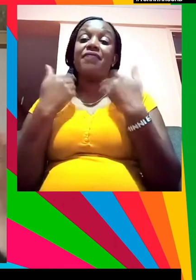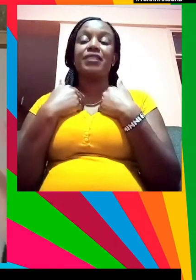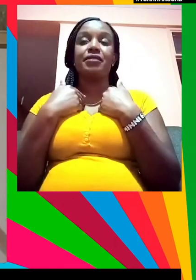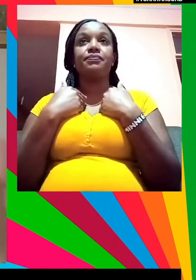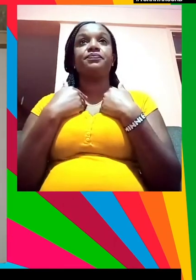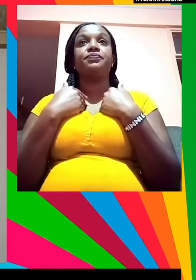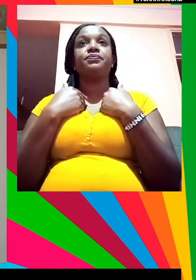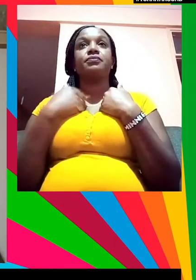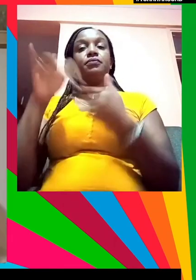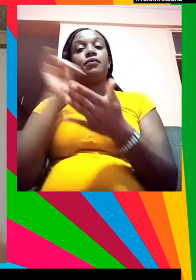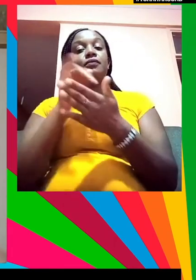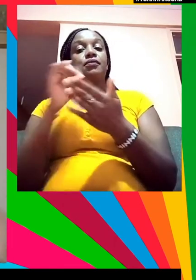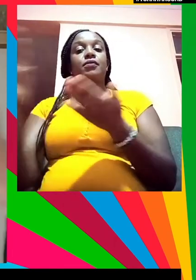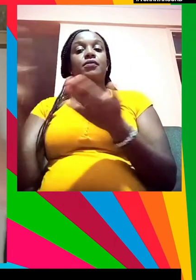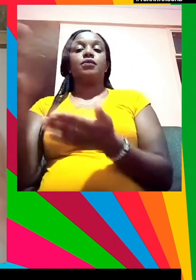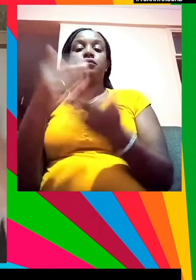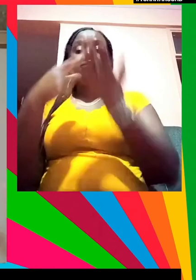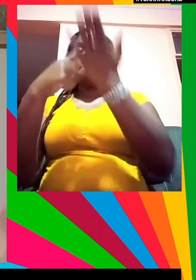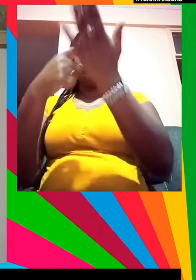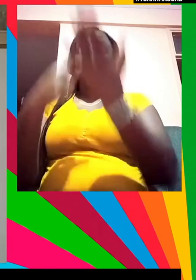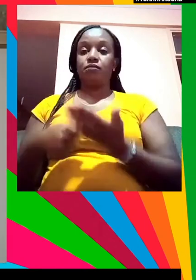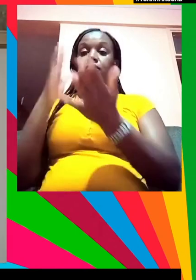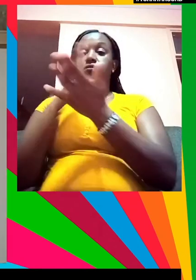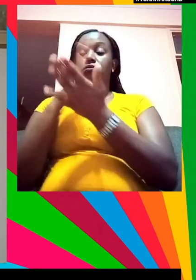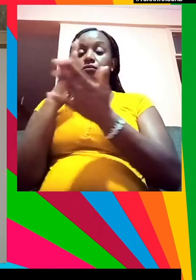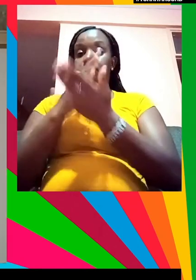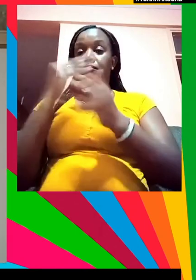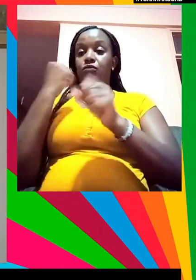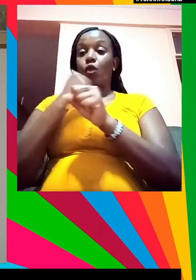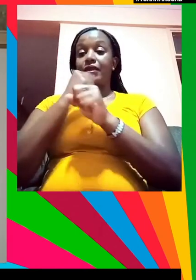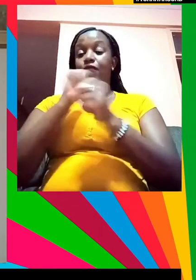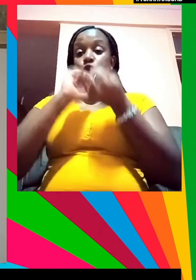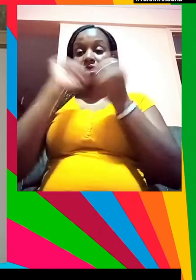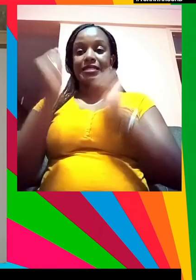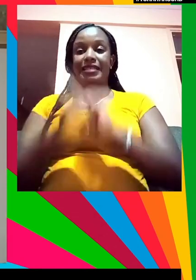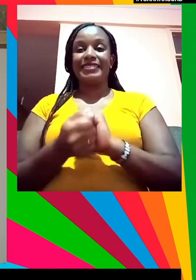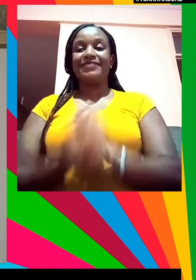conversación colectiva y trabajar colaborando para el cambio